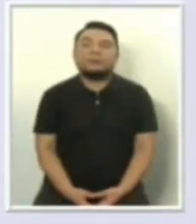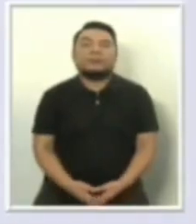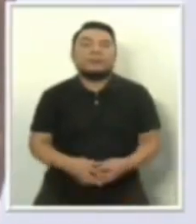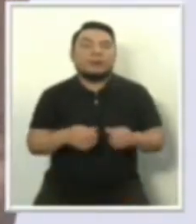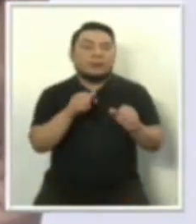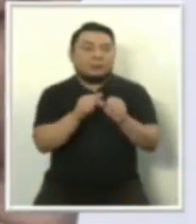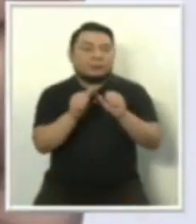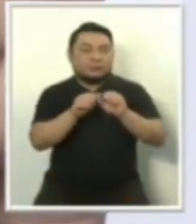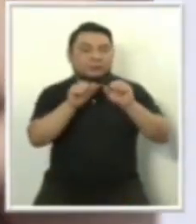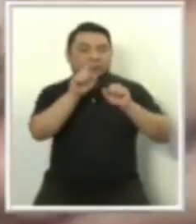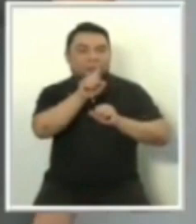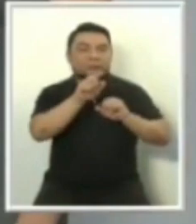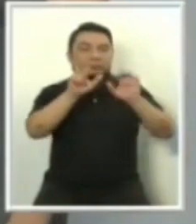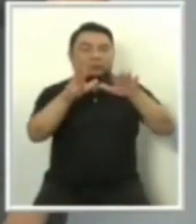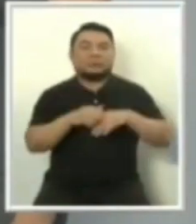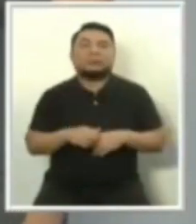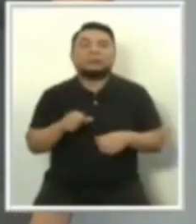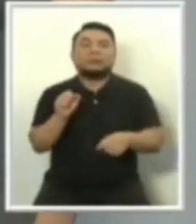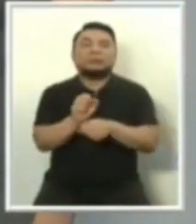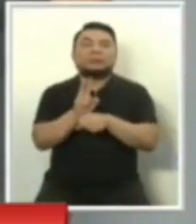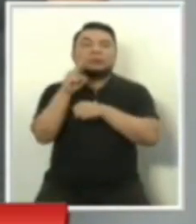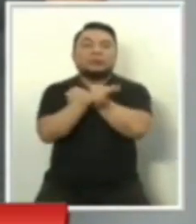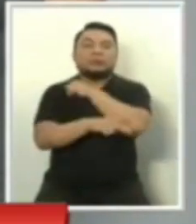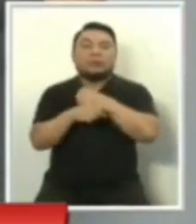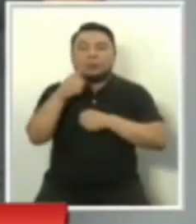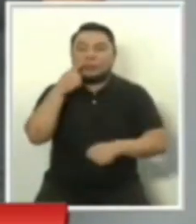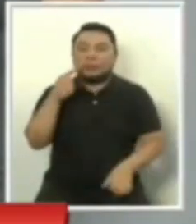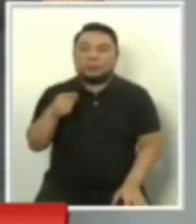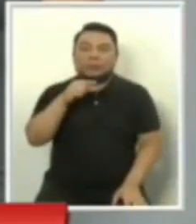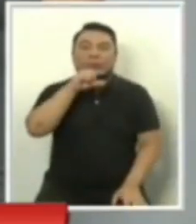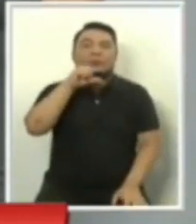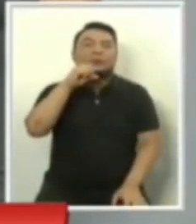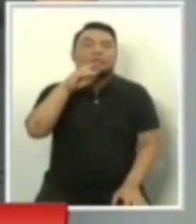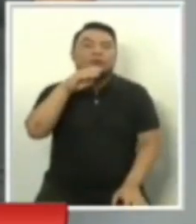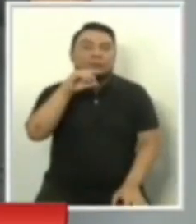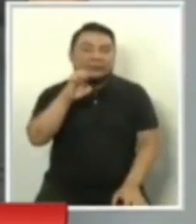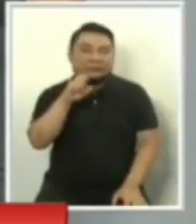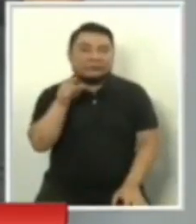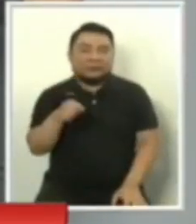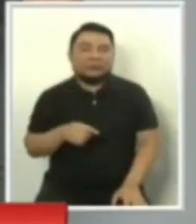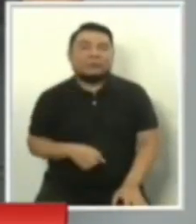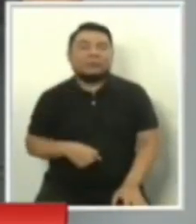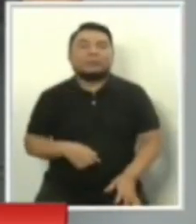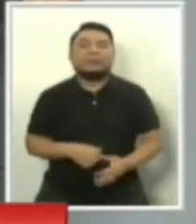Continuamos con el número 18, Victoria Nacional, George Forsyth. Segunda dupla.